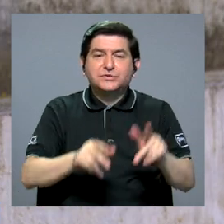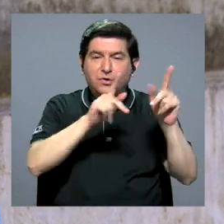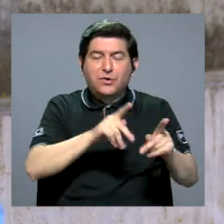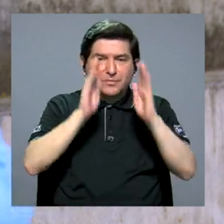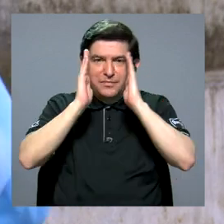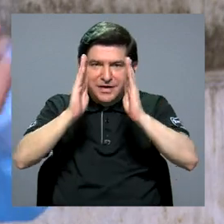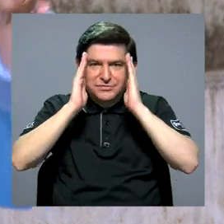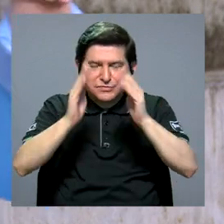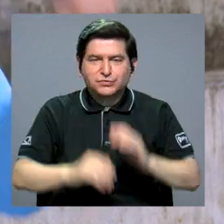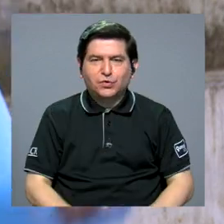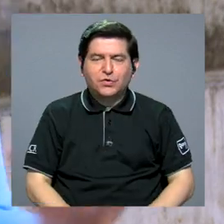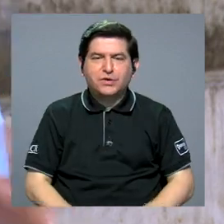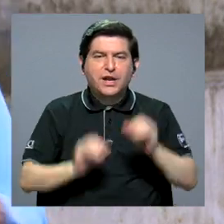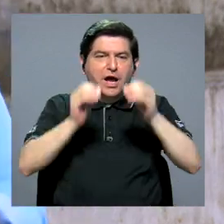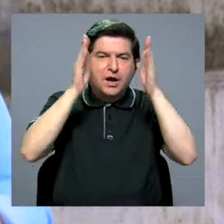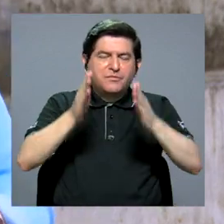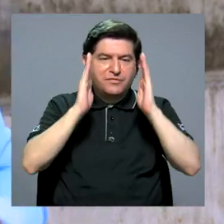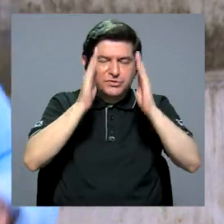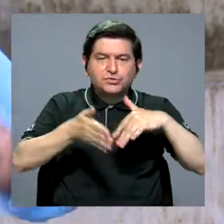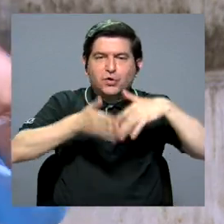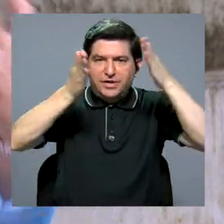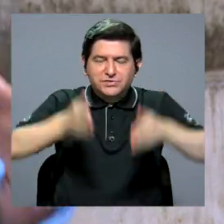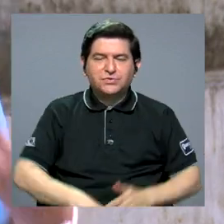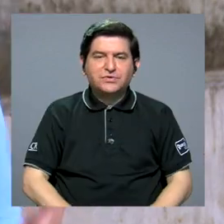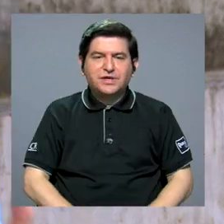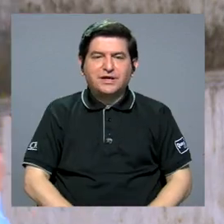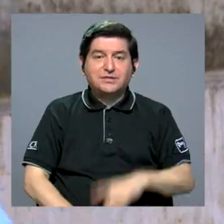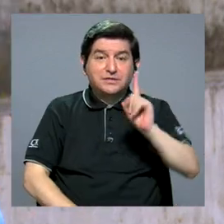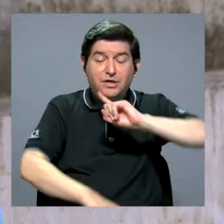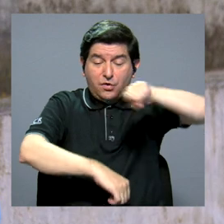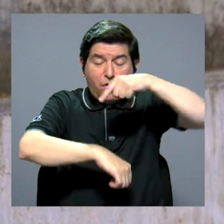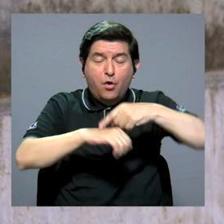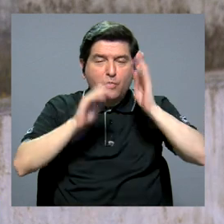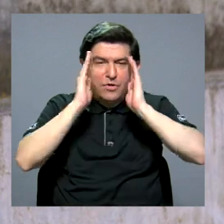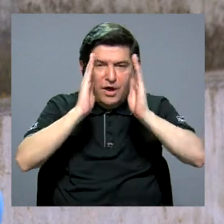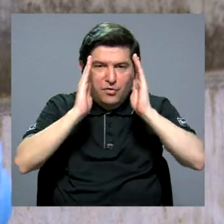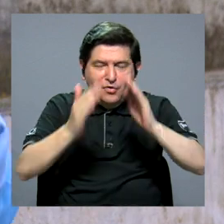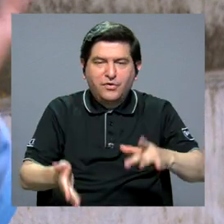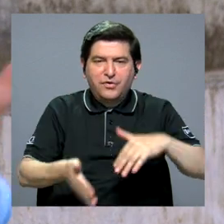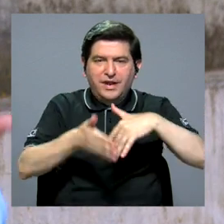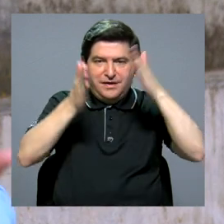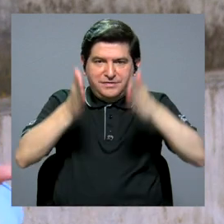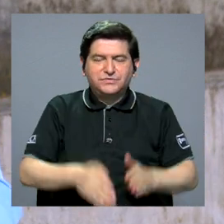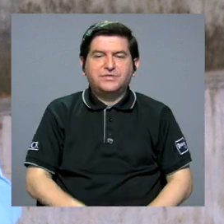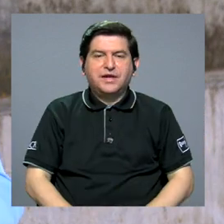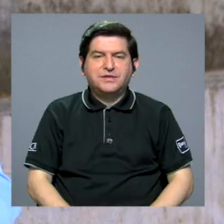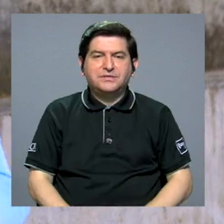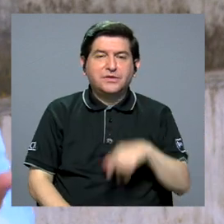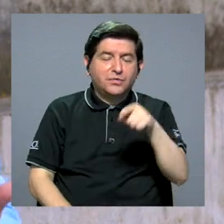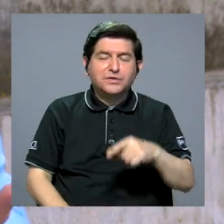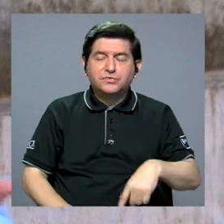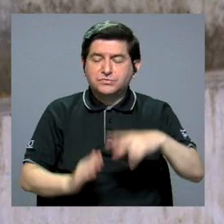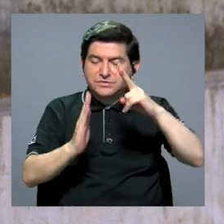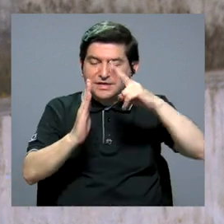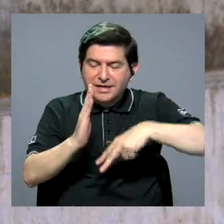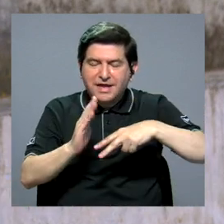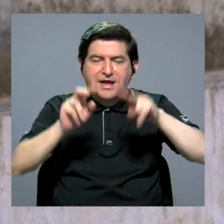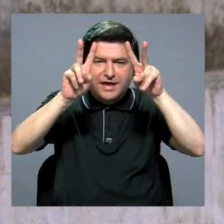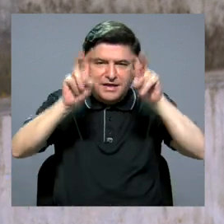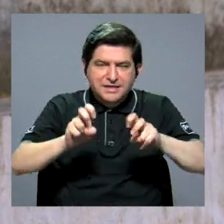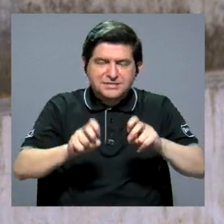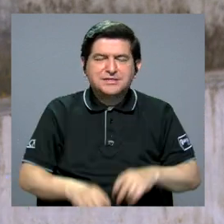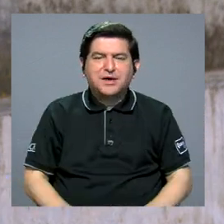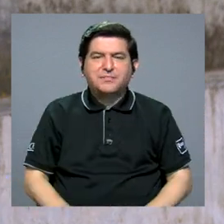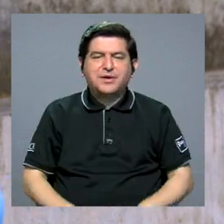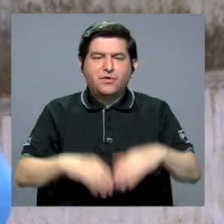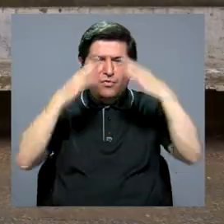persona que usted atiende, el profesor que atiende a su estudiante, la hora de consulta, cada vez que lee un examen o un reporte de